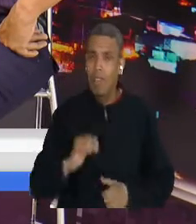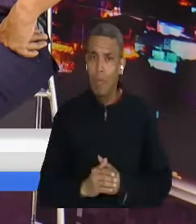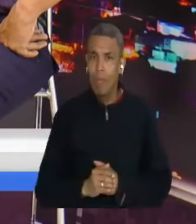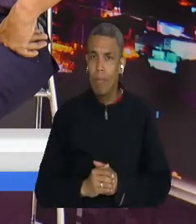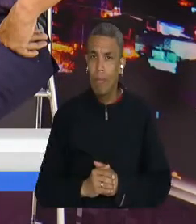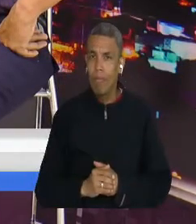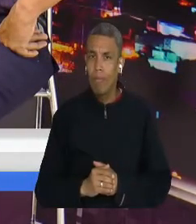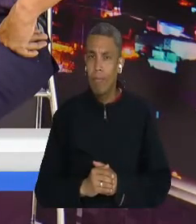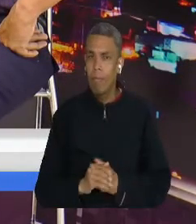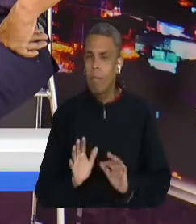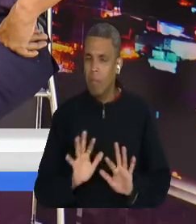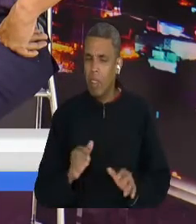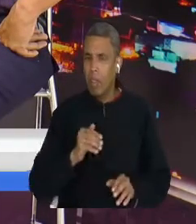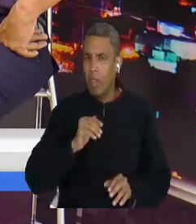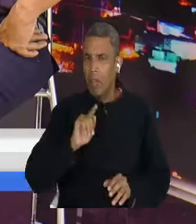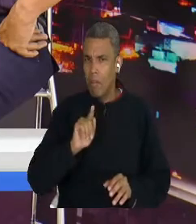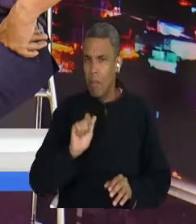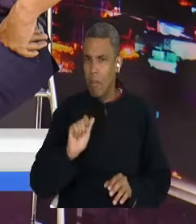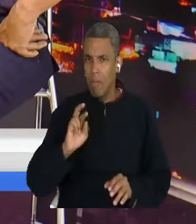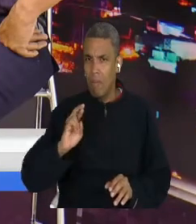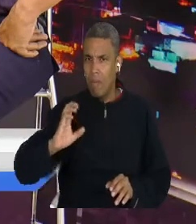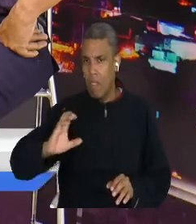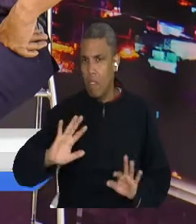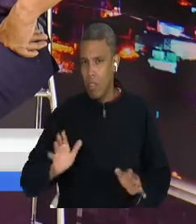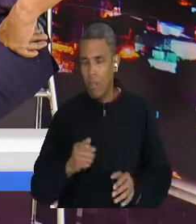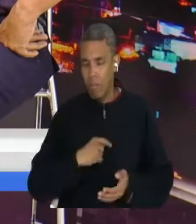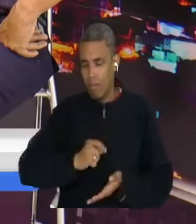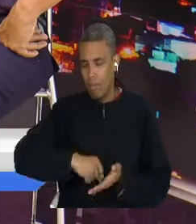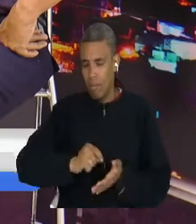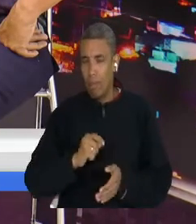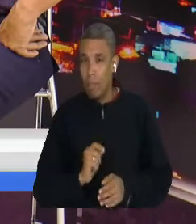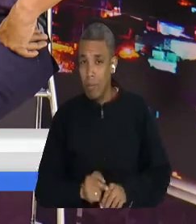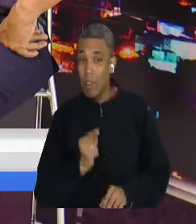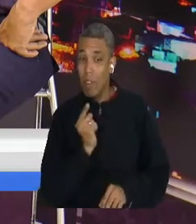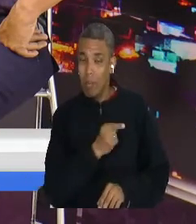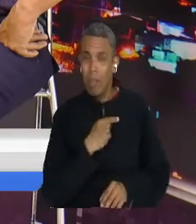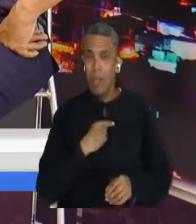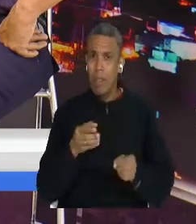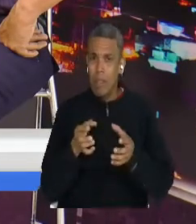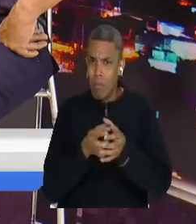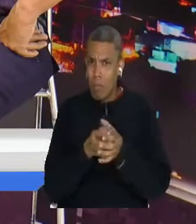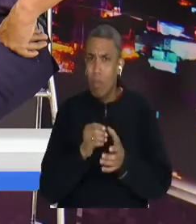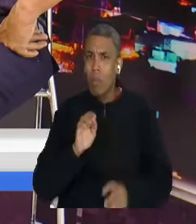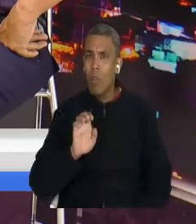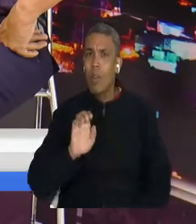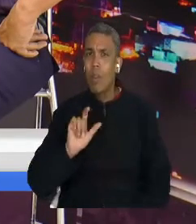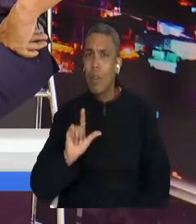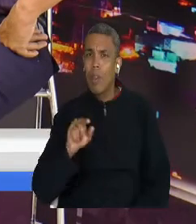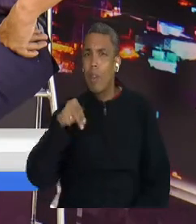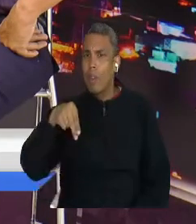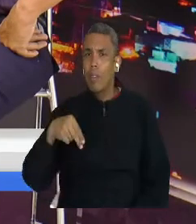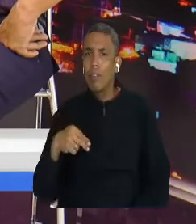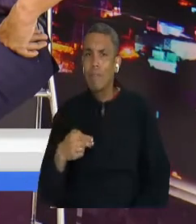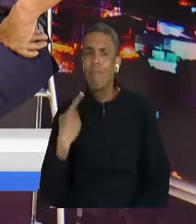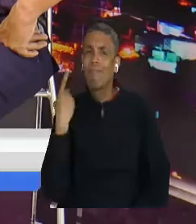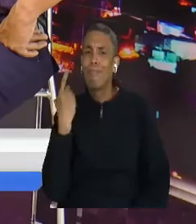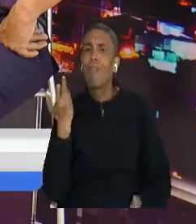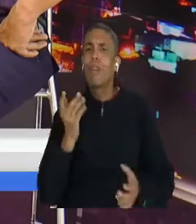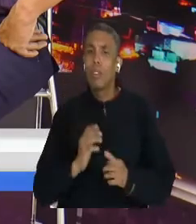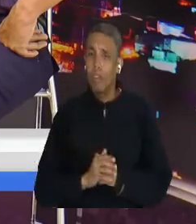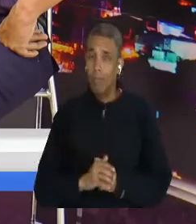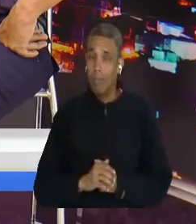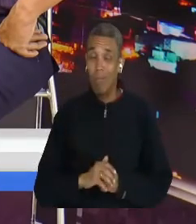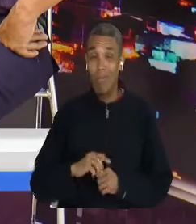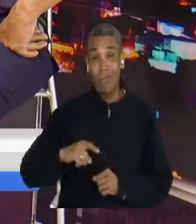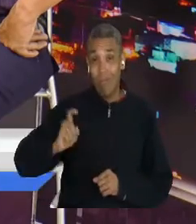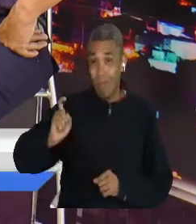ELN. Se requiere poder concertar con las diferentes partes para que no pueda revictimizarse, para